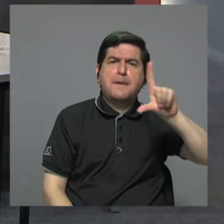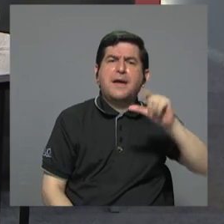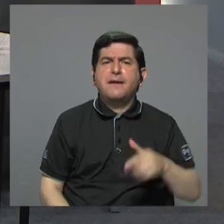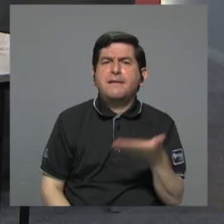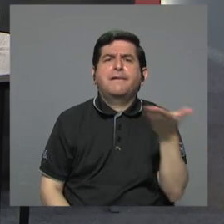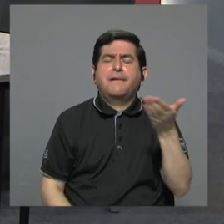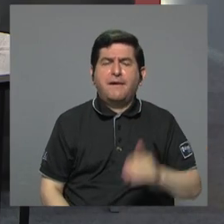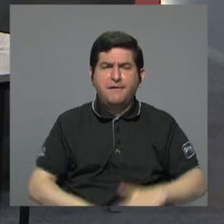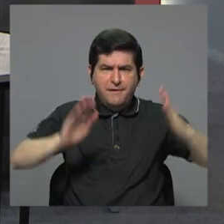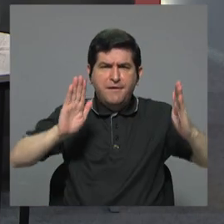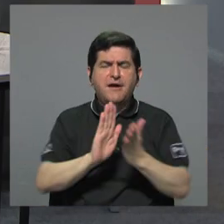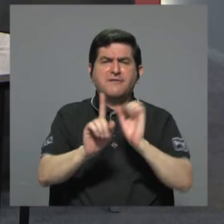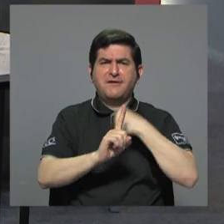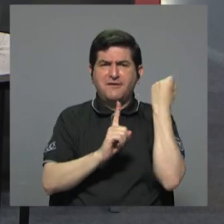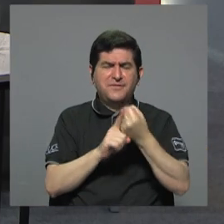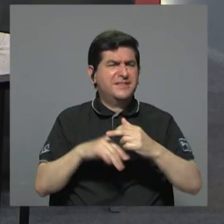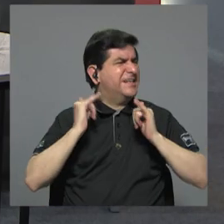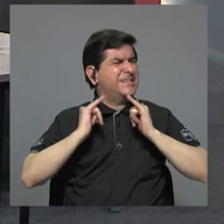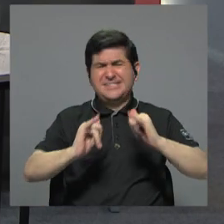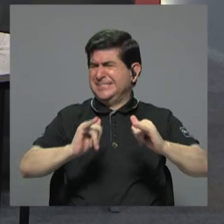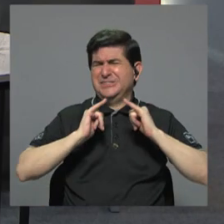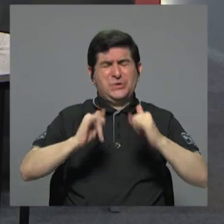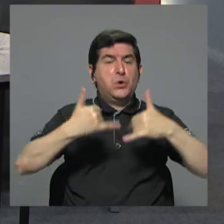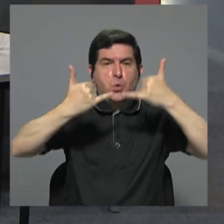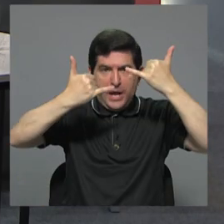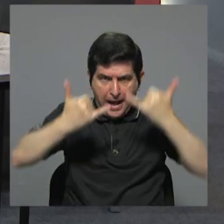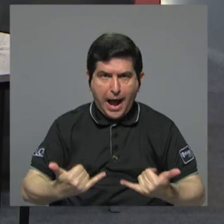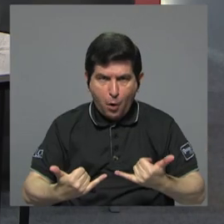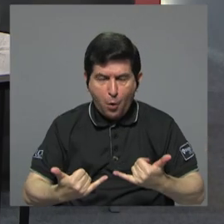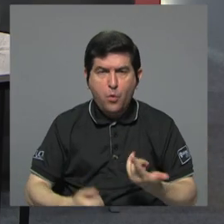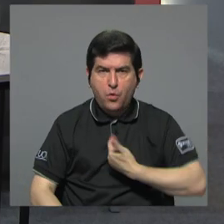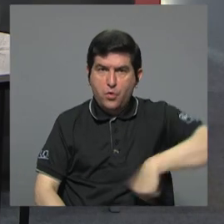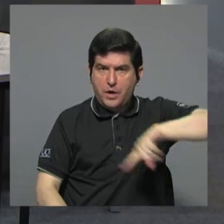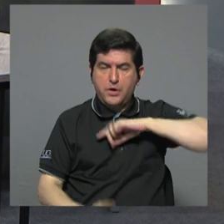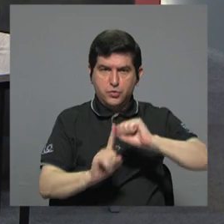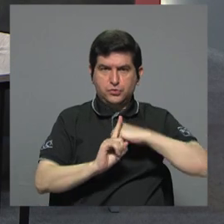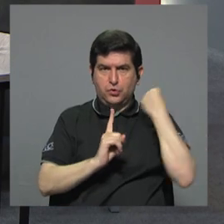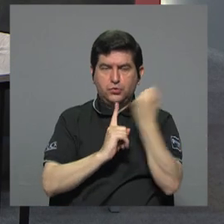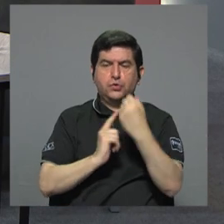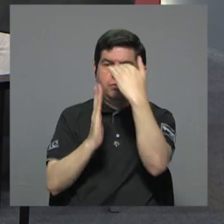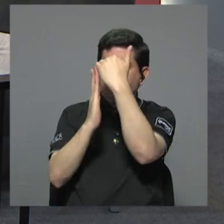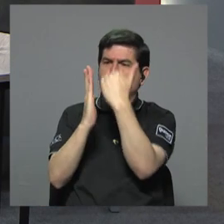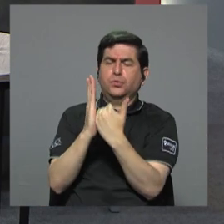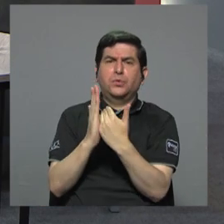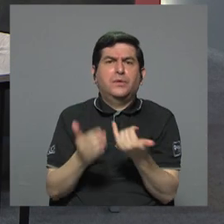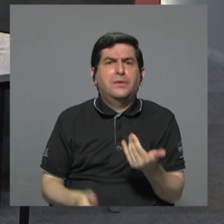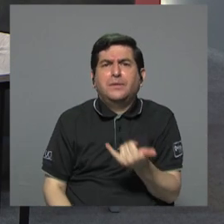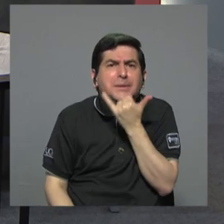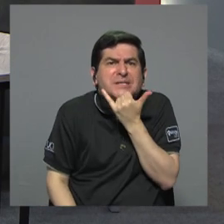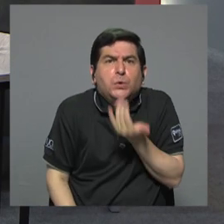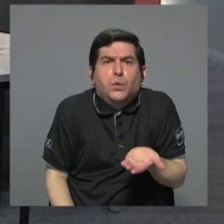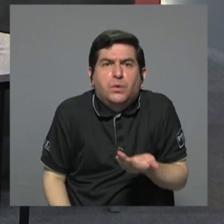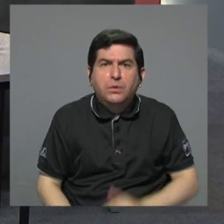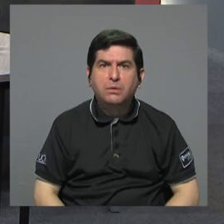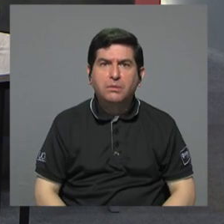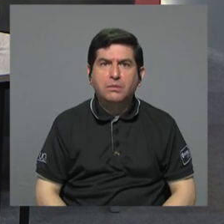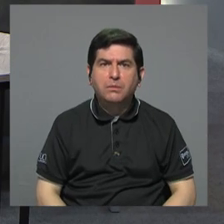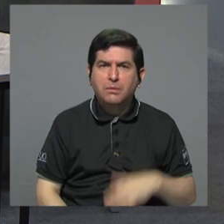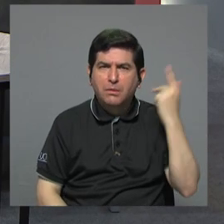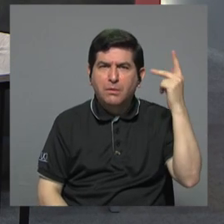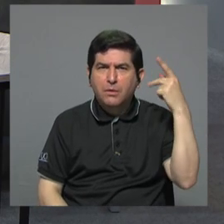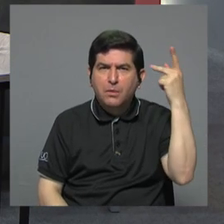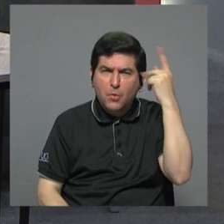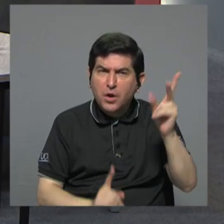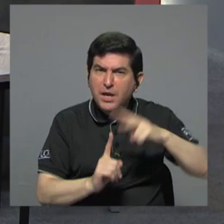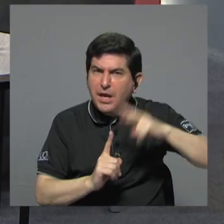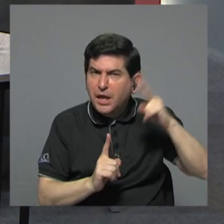para enfrentar esta situación de desigualdad que hoy nos coloca en esa lista? ¿Qué es lo que pasó? ¿Las políticas que